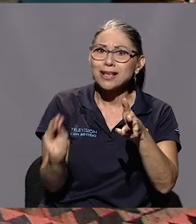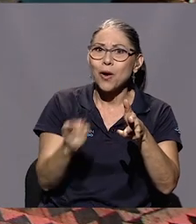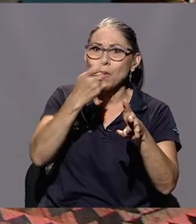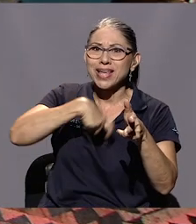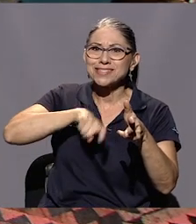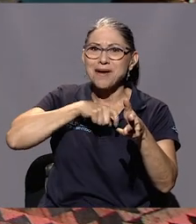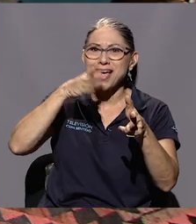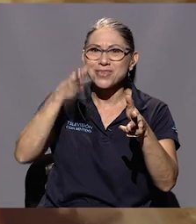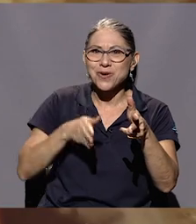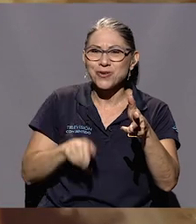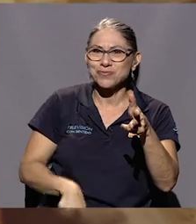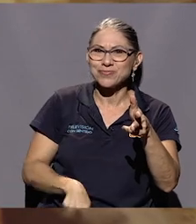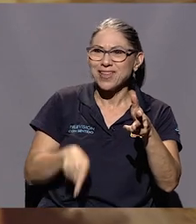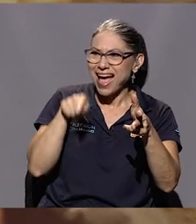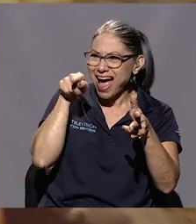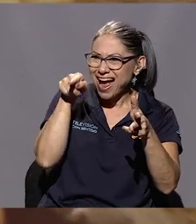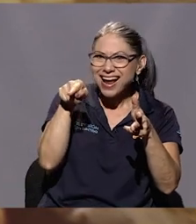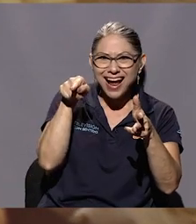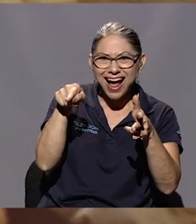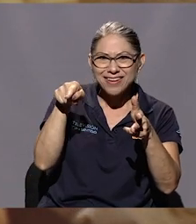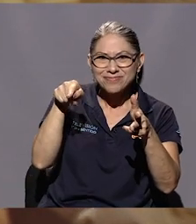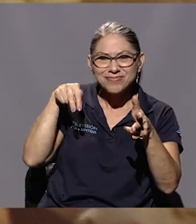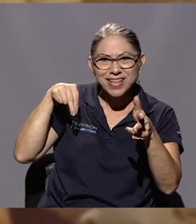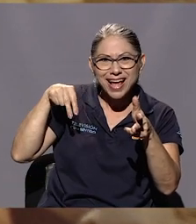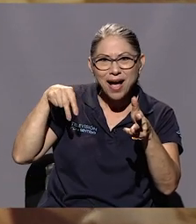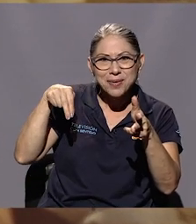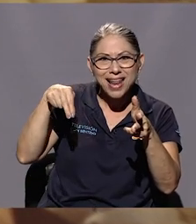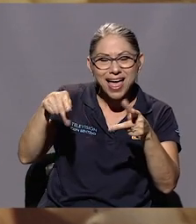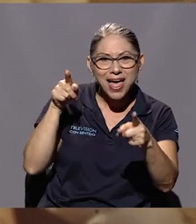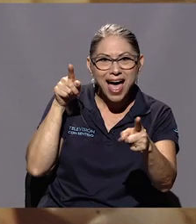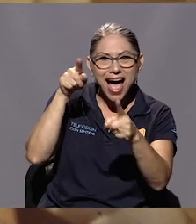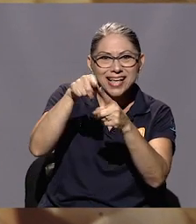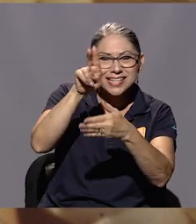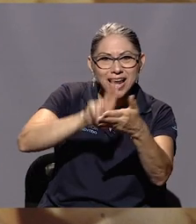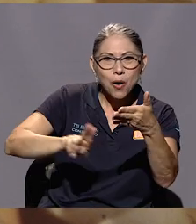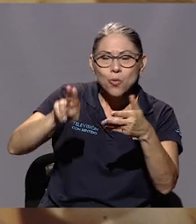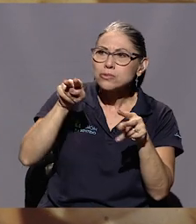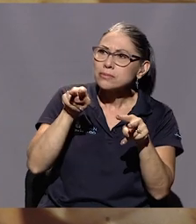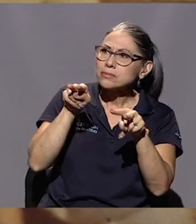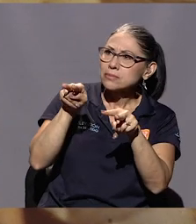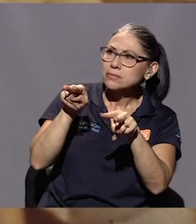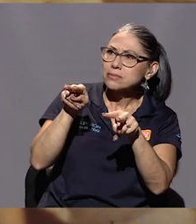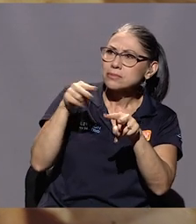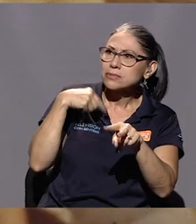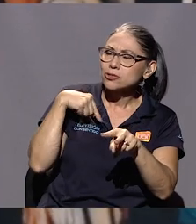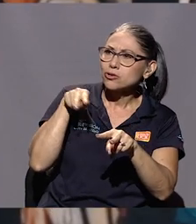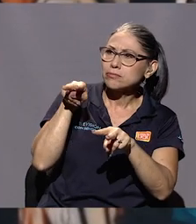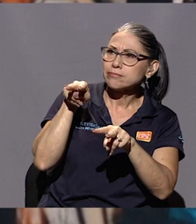la acera de la iglesia de San Pedro, hacia la U. Y pensé, a partir de aquí yo